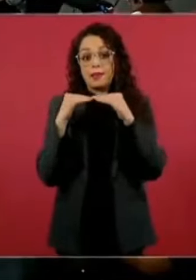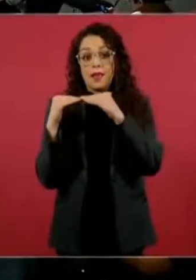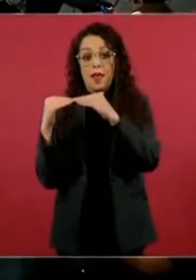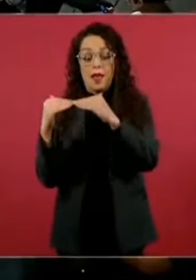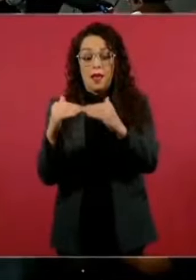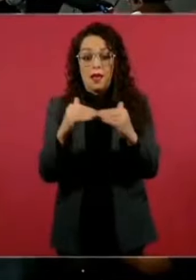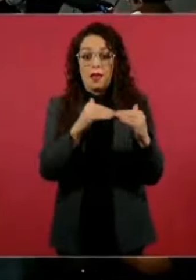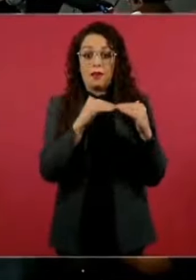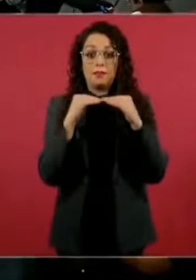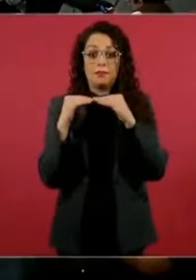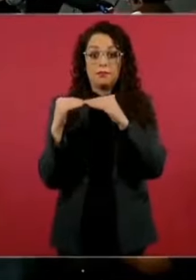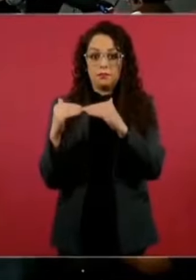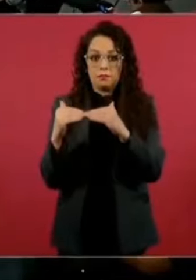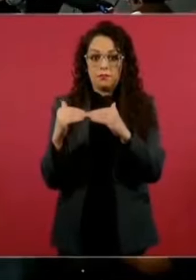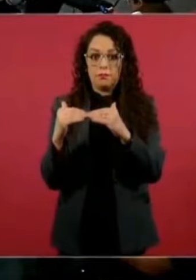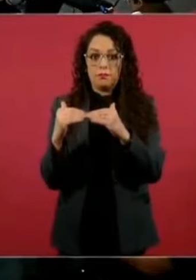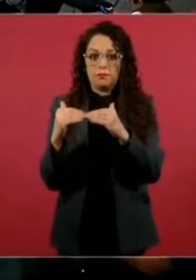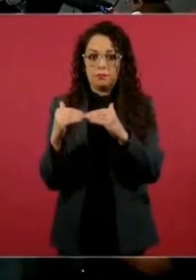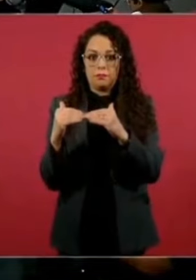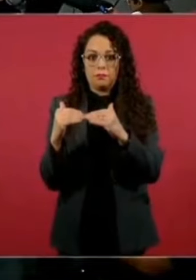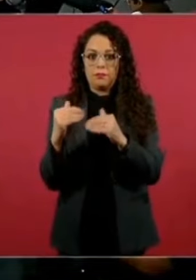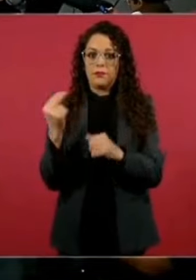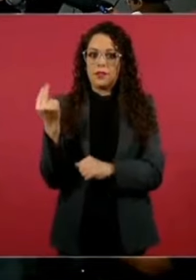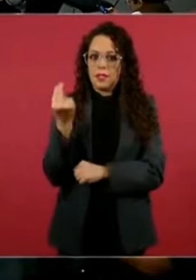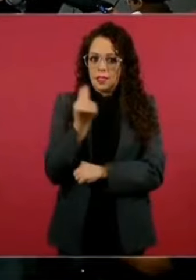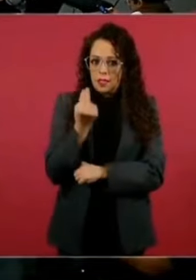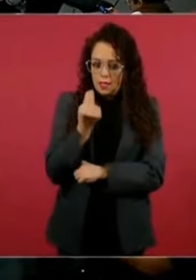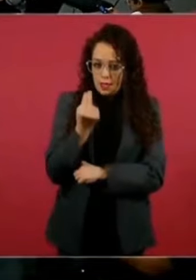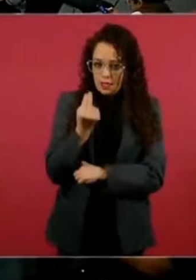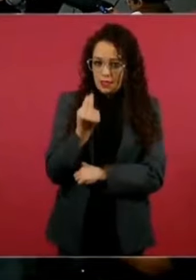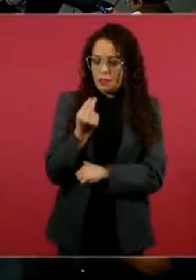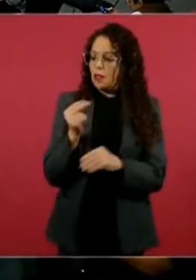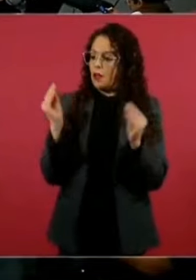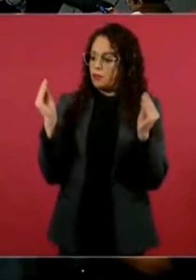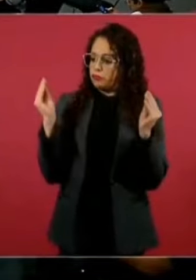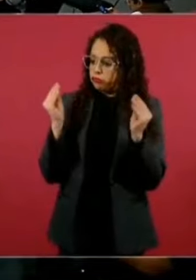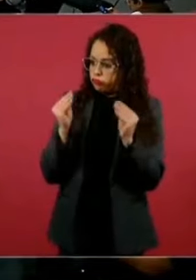confrontación política, es